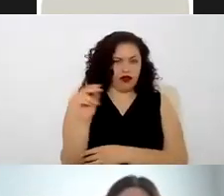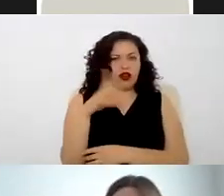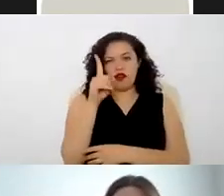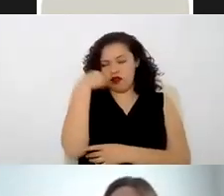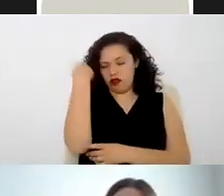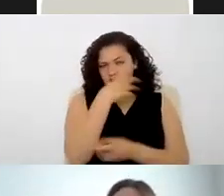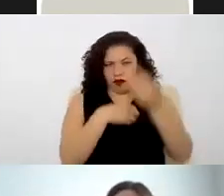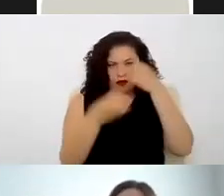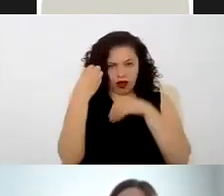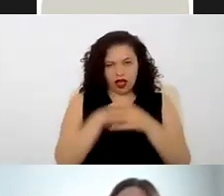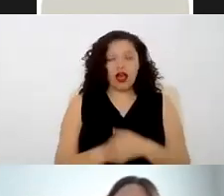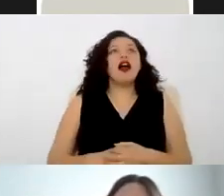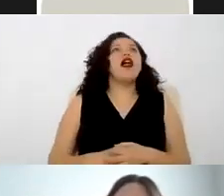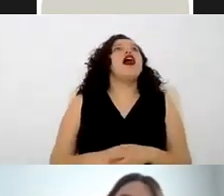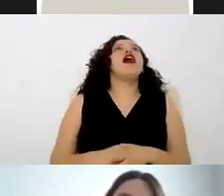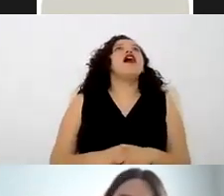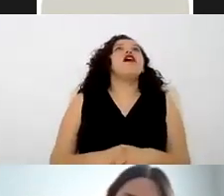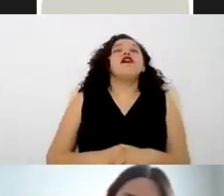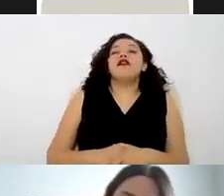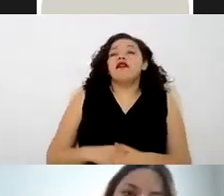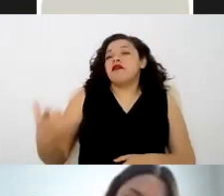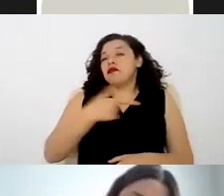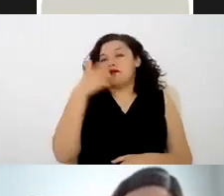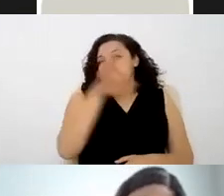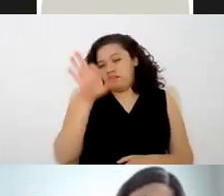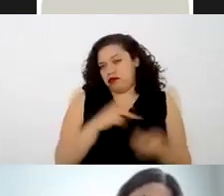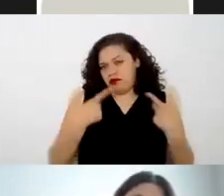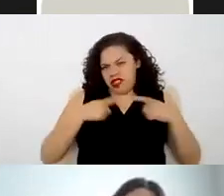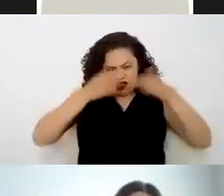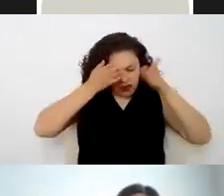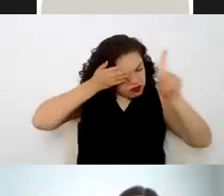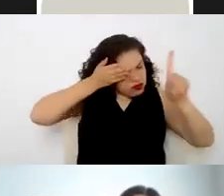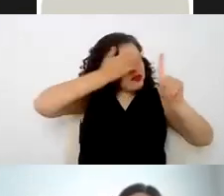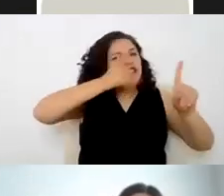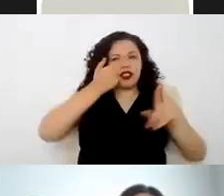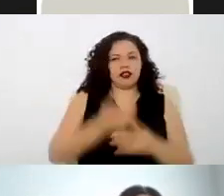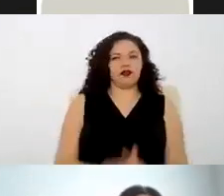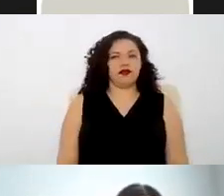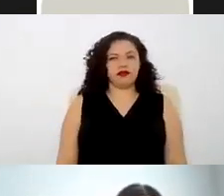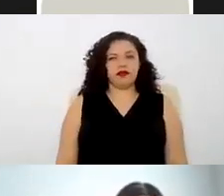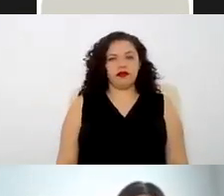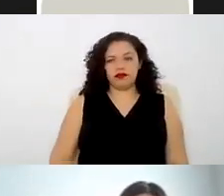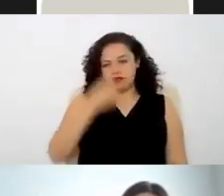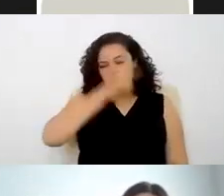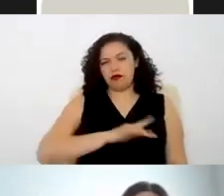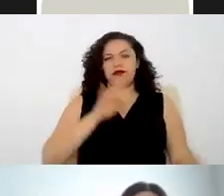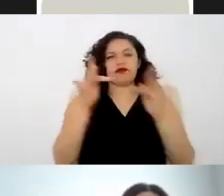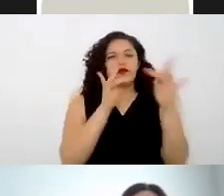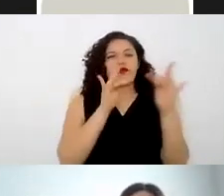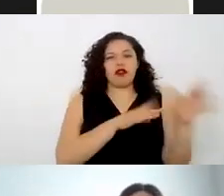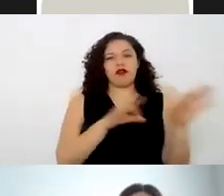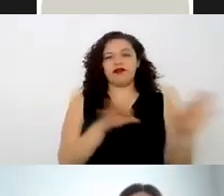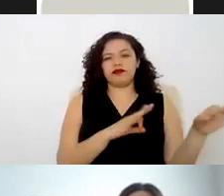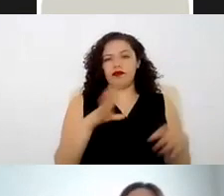es 100% autodeterminación de la persona que lo lleva a cabo en una relación laboral en el tercer elemento